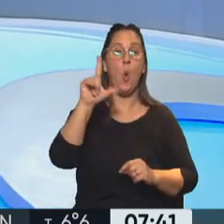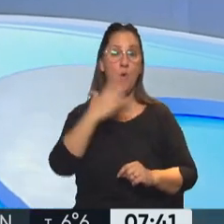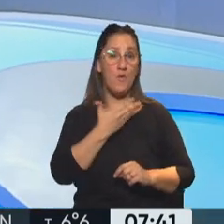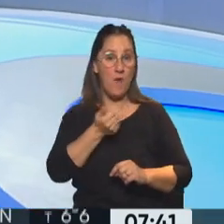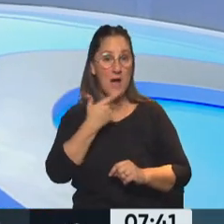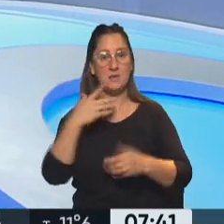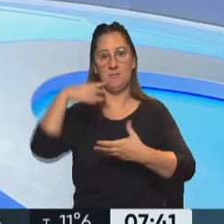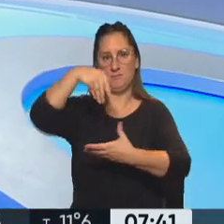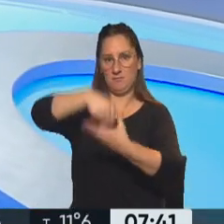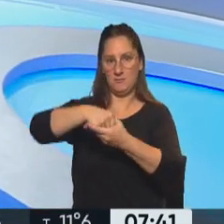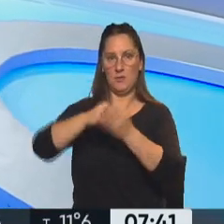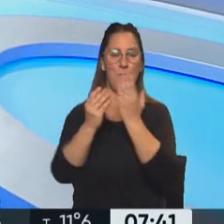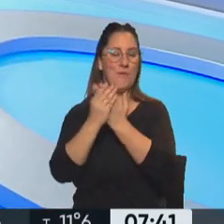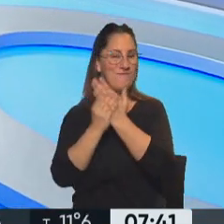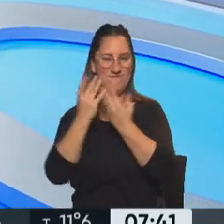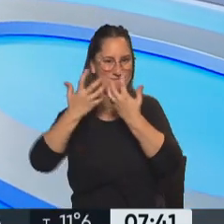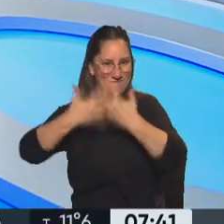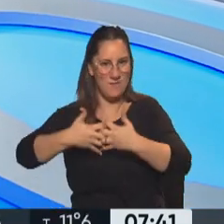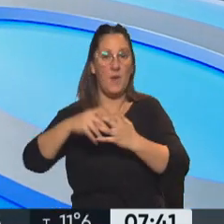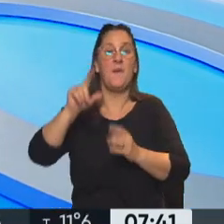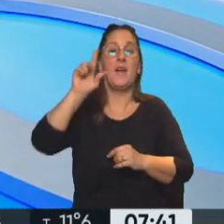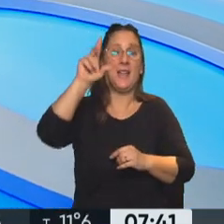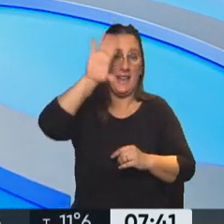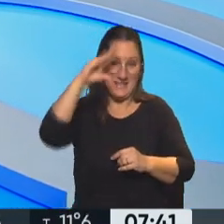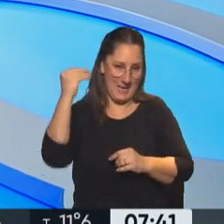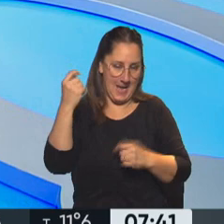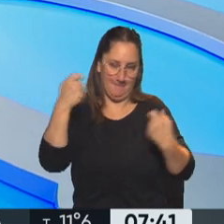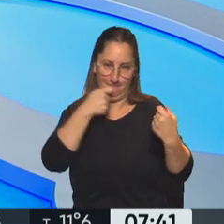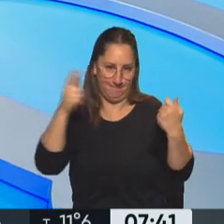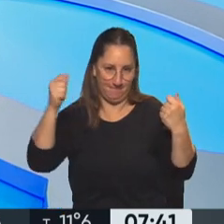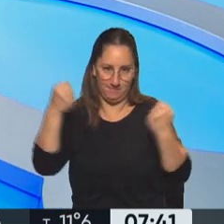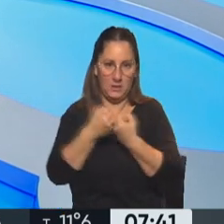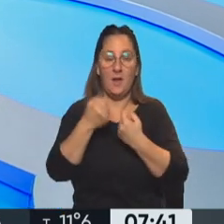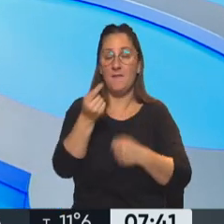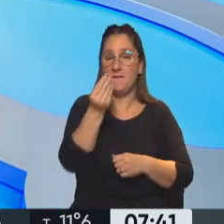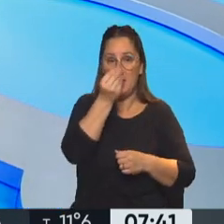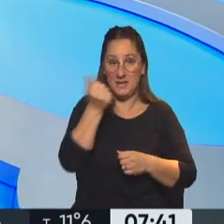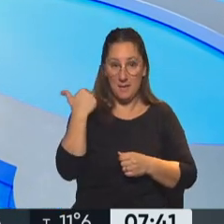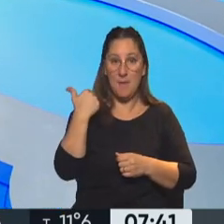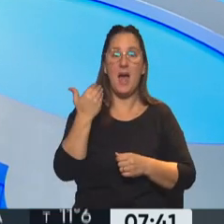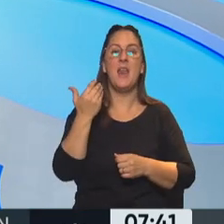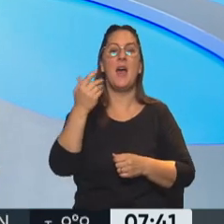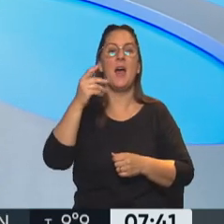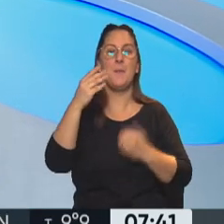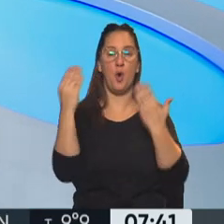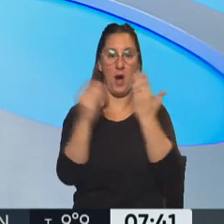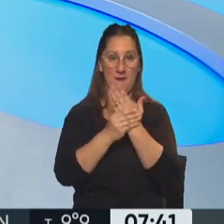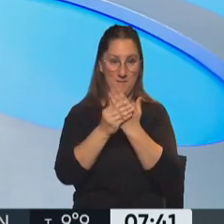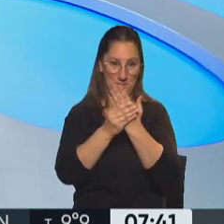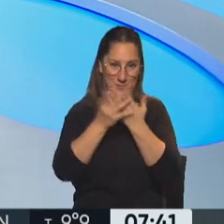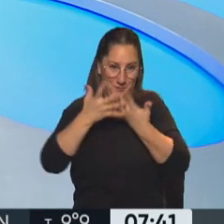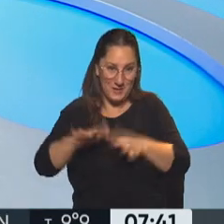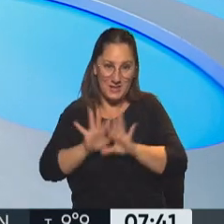dentro de los funcionarios que no funcionan para la vicepresidenta Cristina Fernández de Kirchner, pero durante este fin de semana y después de la salida del Gabinete Nacional,